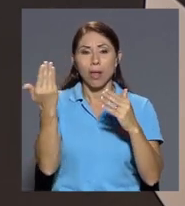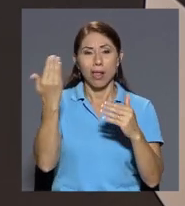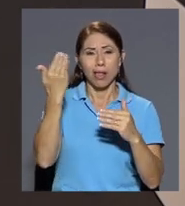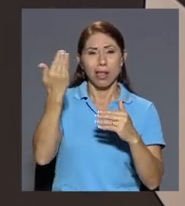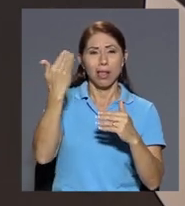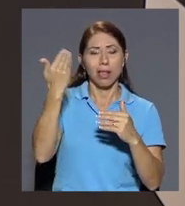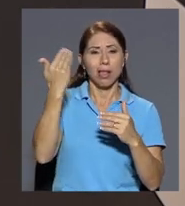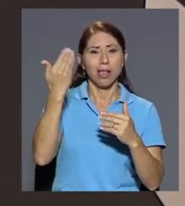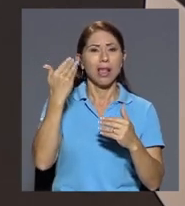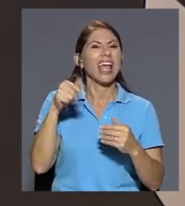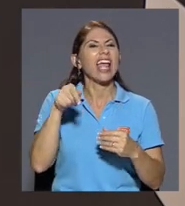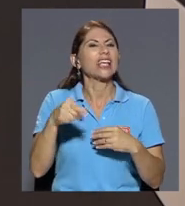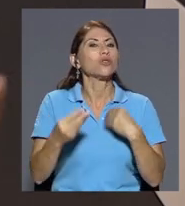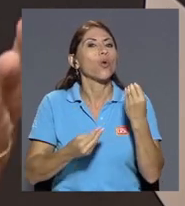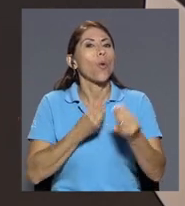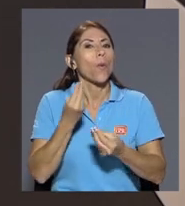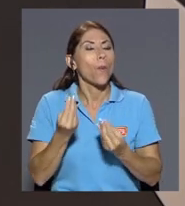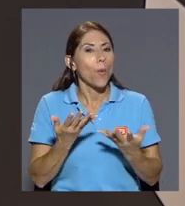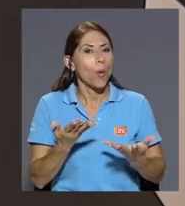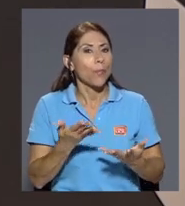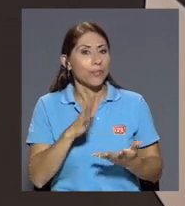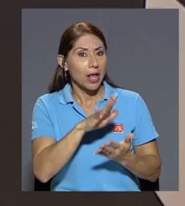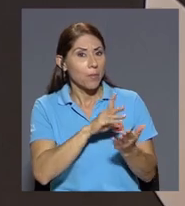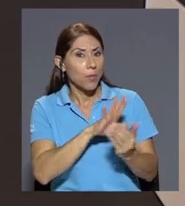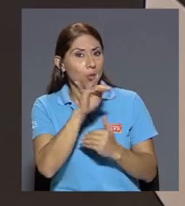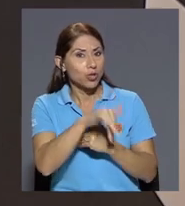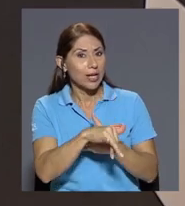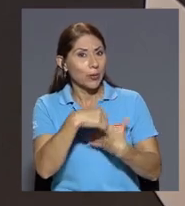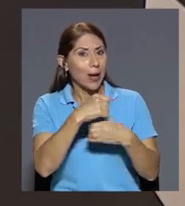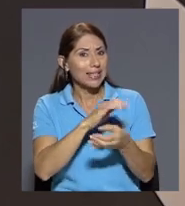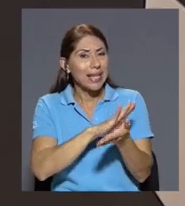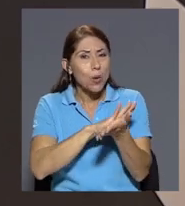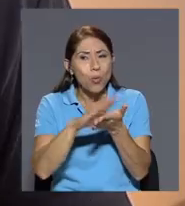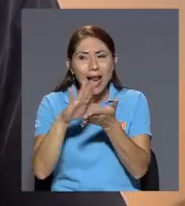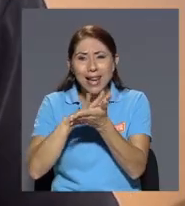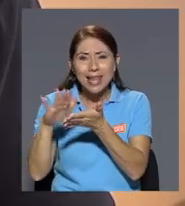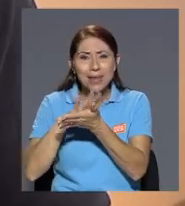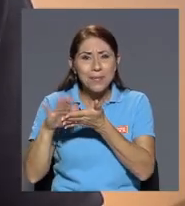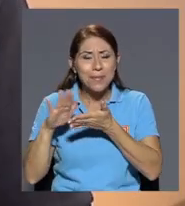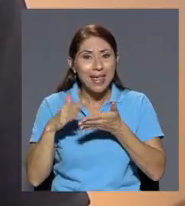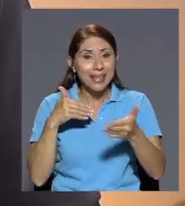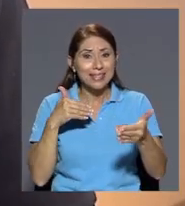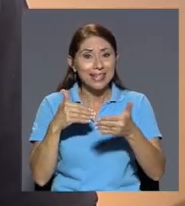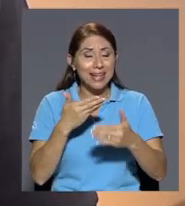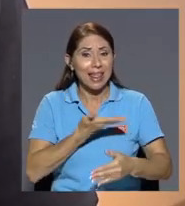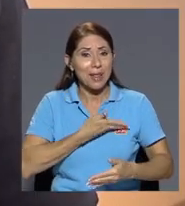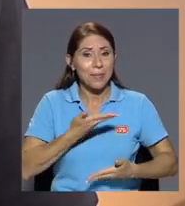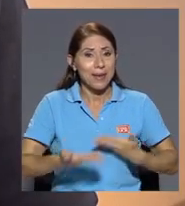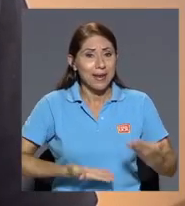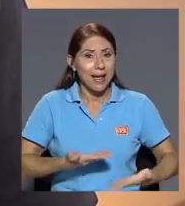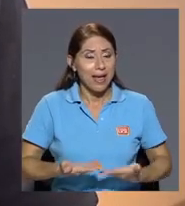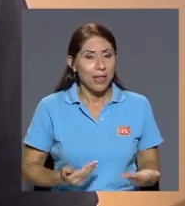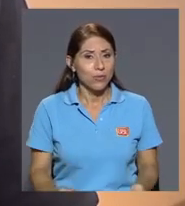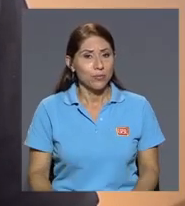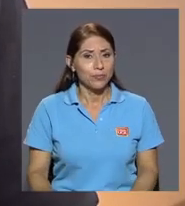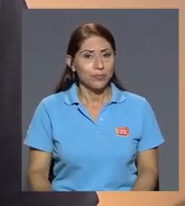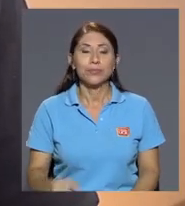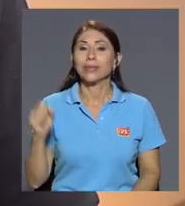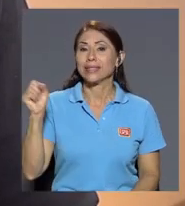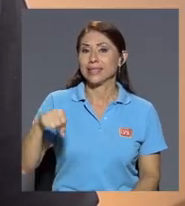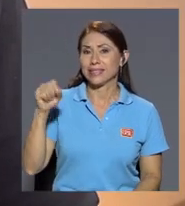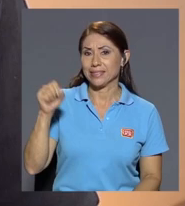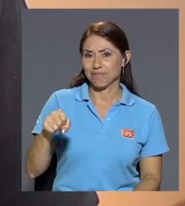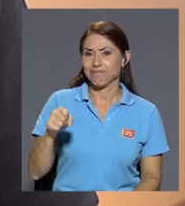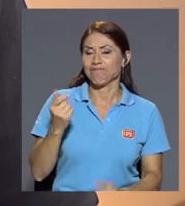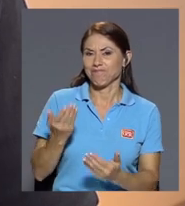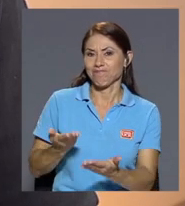hace como una gran limpia sobre los alrededores de este mercado sí bueno parte de lo que se plantea es